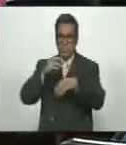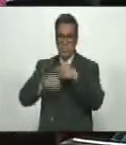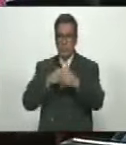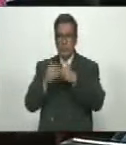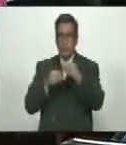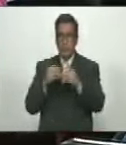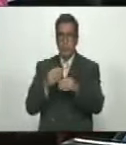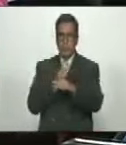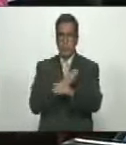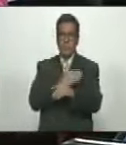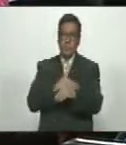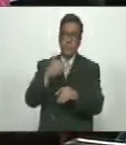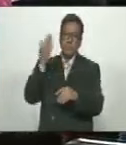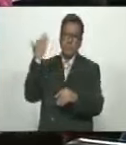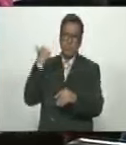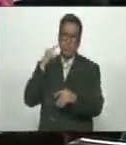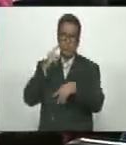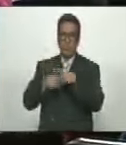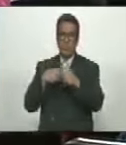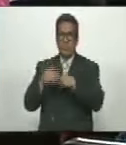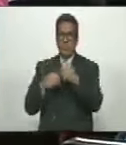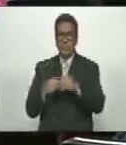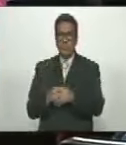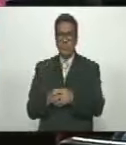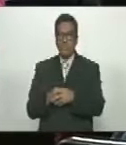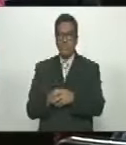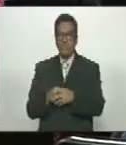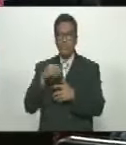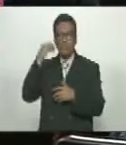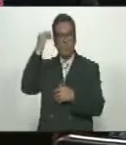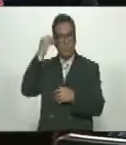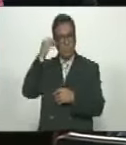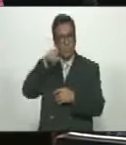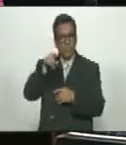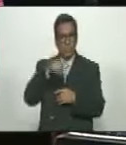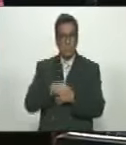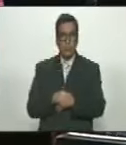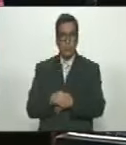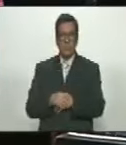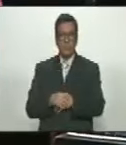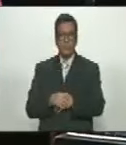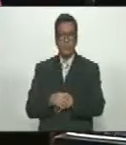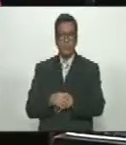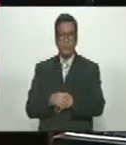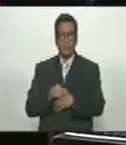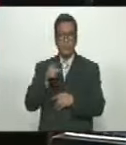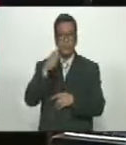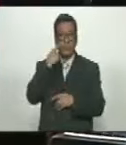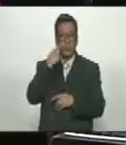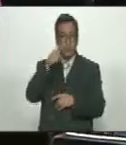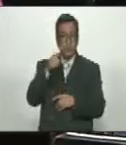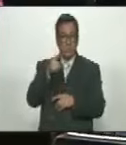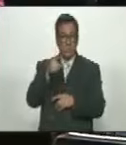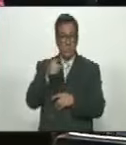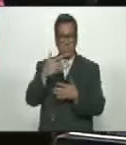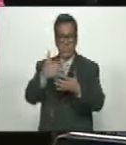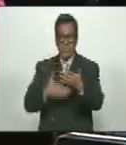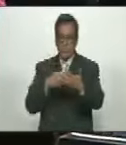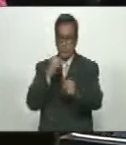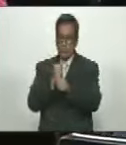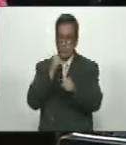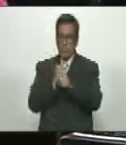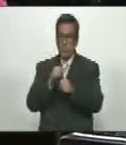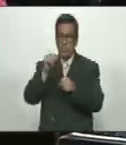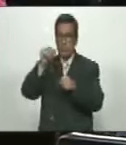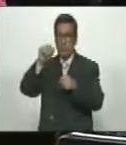anteriormente y eso se cumplió en consecuencia observamos el plan operativo para